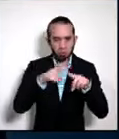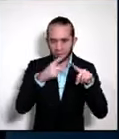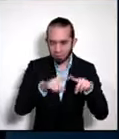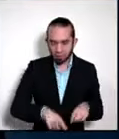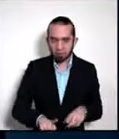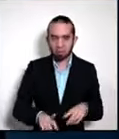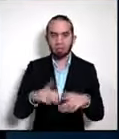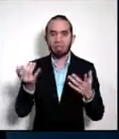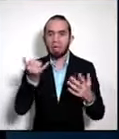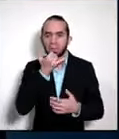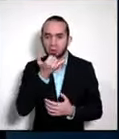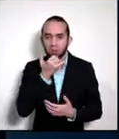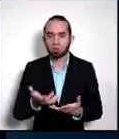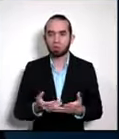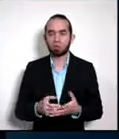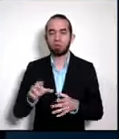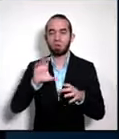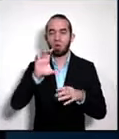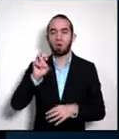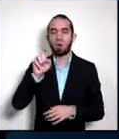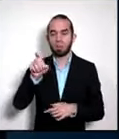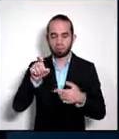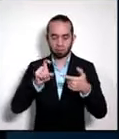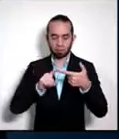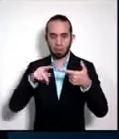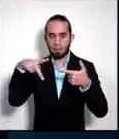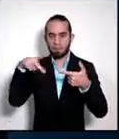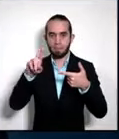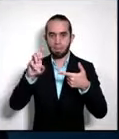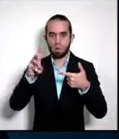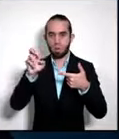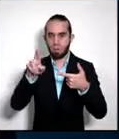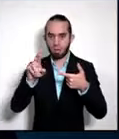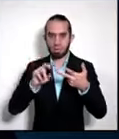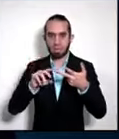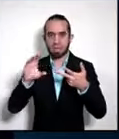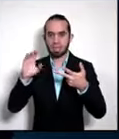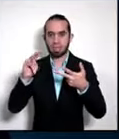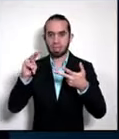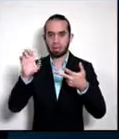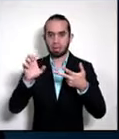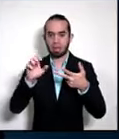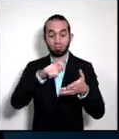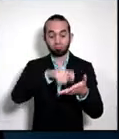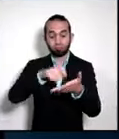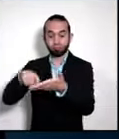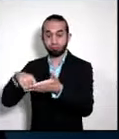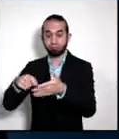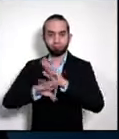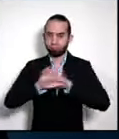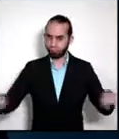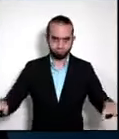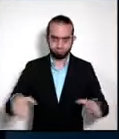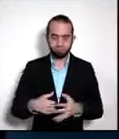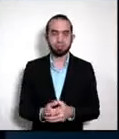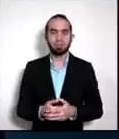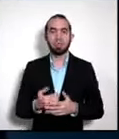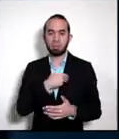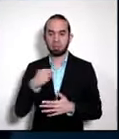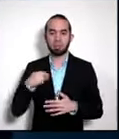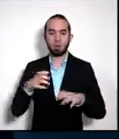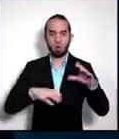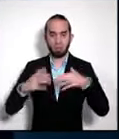del convenio entre Comerx, Procomer y Cinde por parte del Ministerio de Comercio Exterior